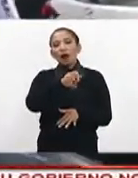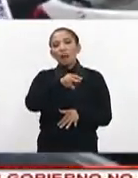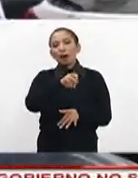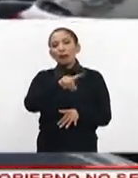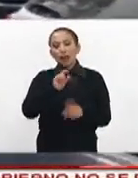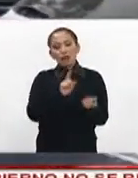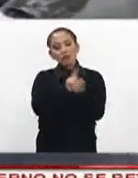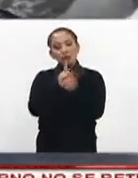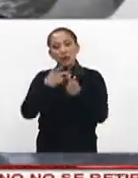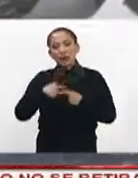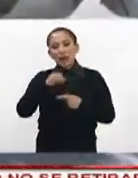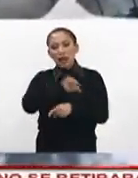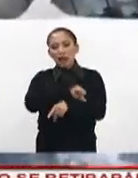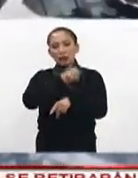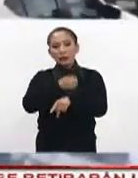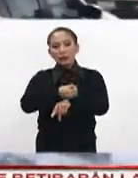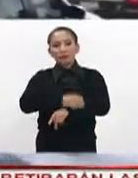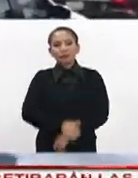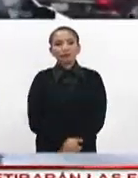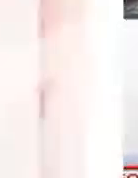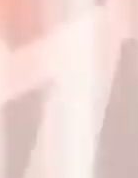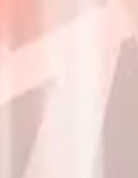con Ciudadanos de Álvaro Obregón.